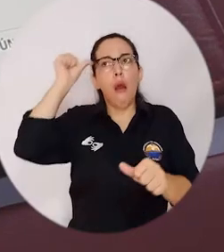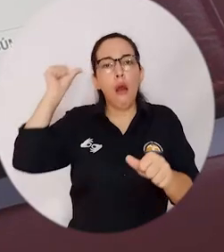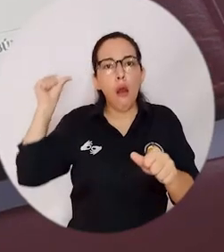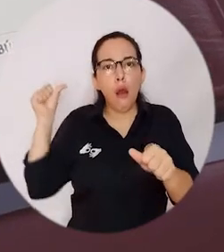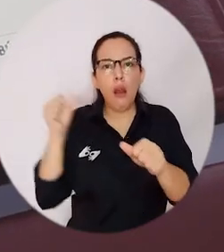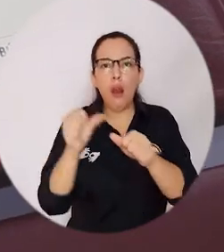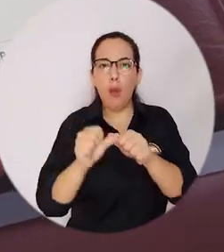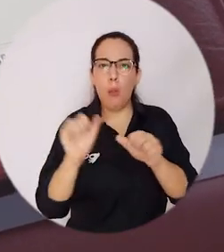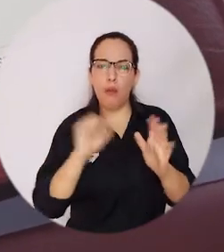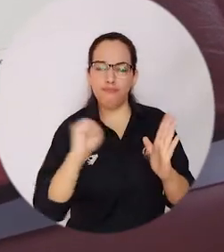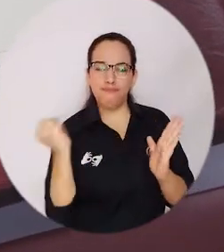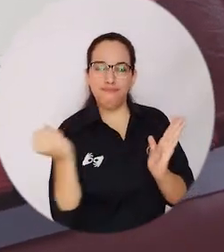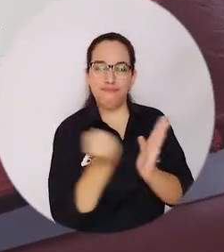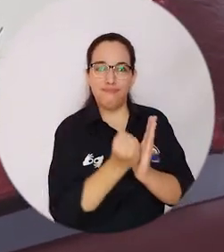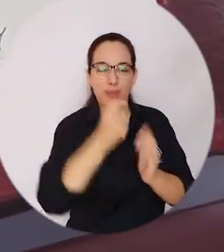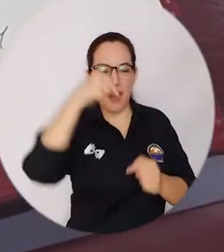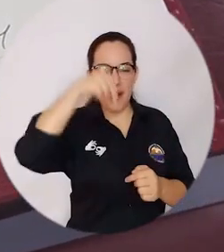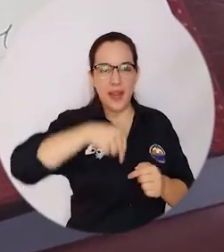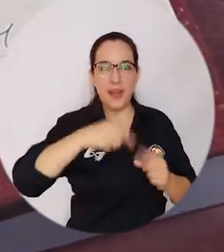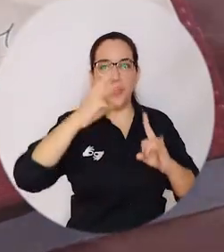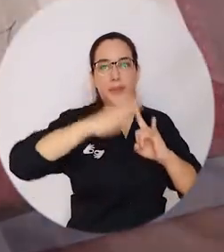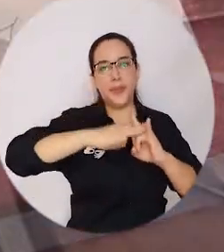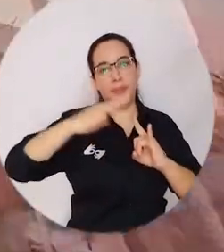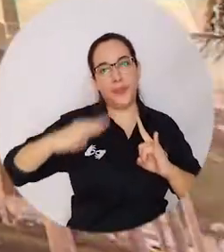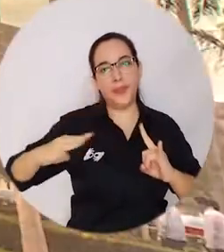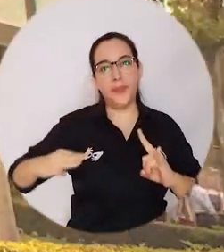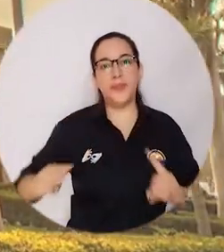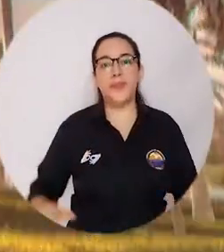educación que dejaron en cada rincón de la alma mater.